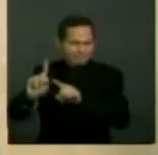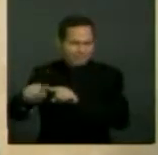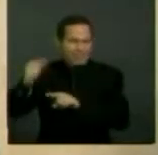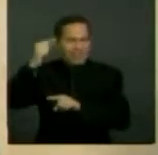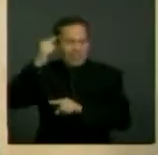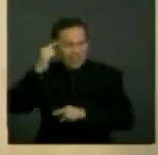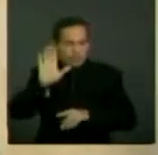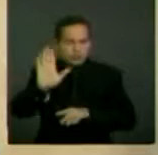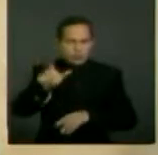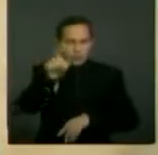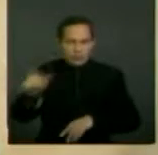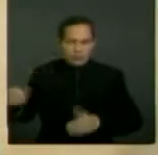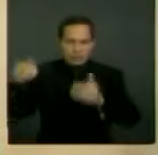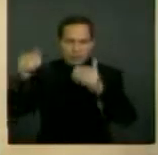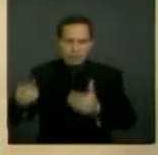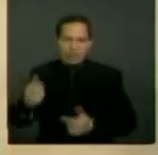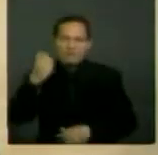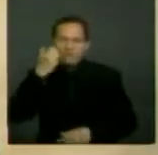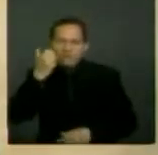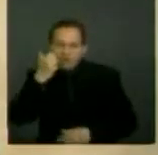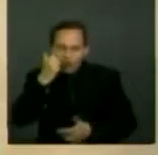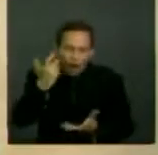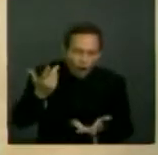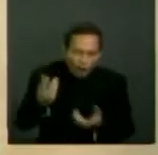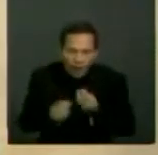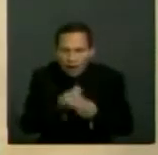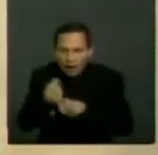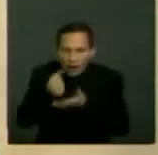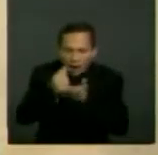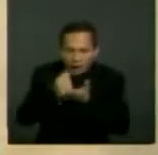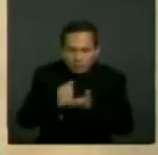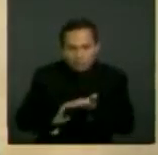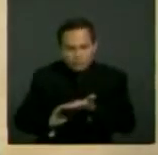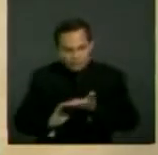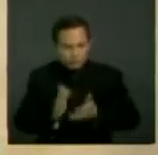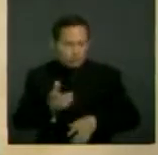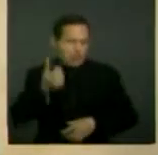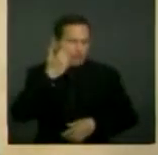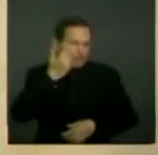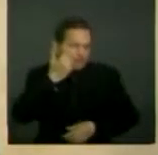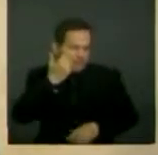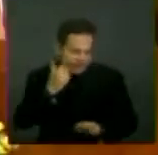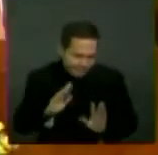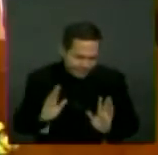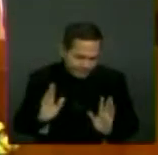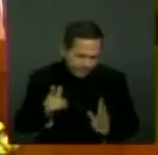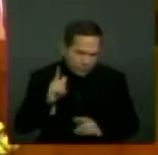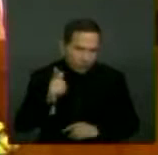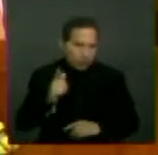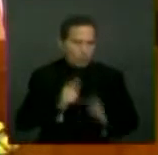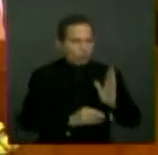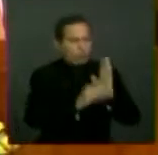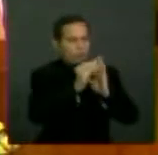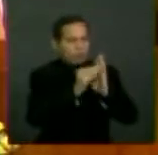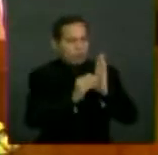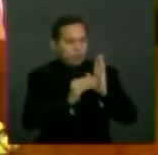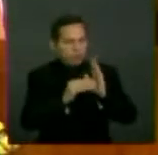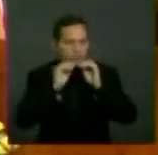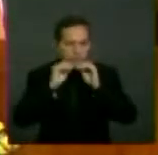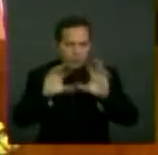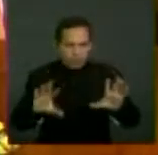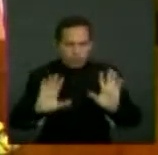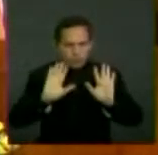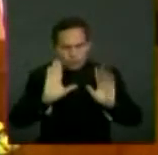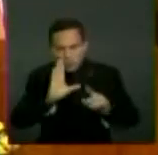discapacidad son los sumientos para las estructuras sociales que sobre ellos se construyen y que resultan en políticas públicas, prácticas y normas